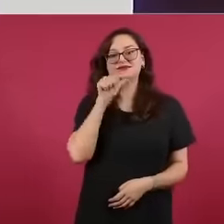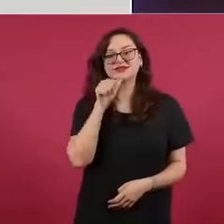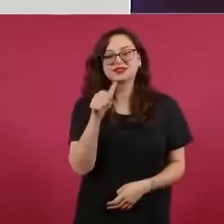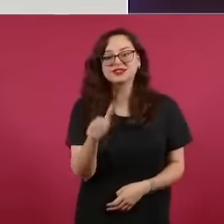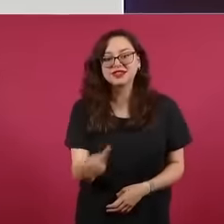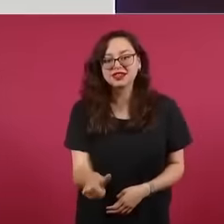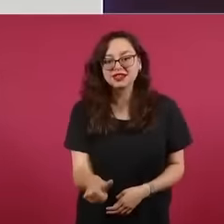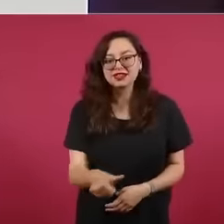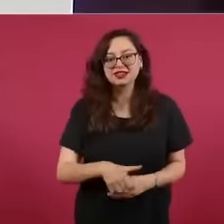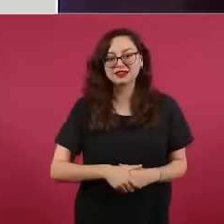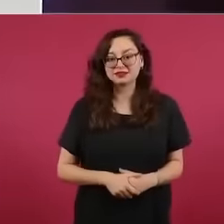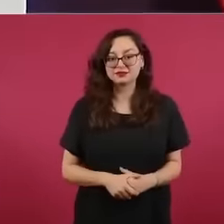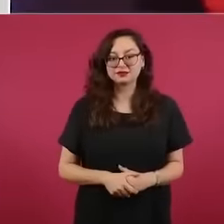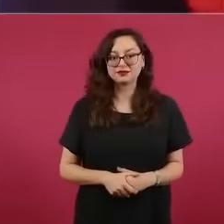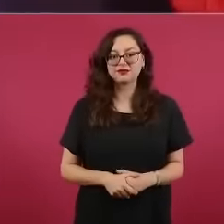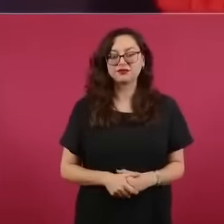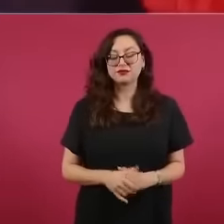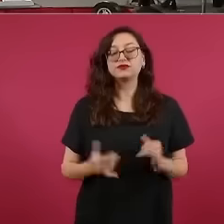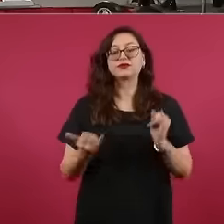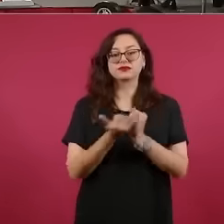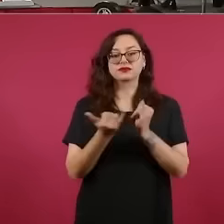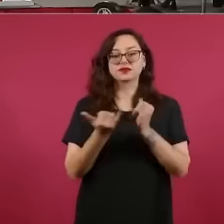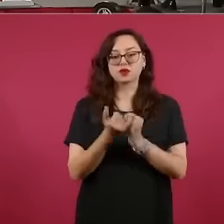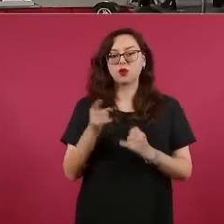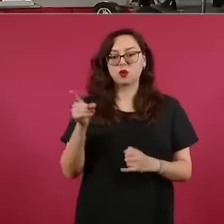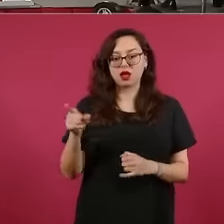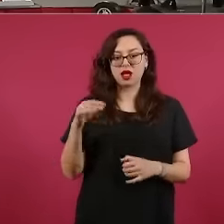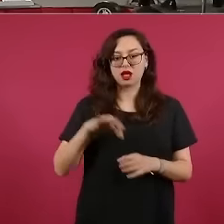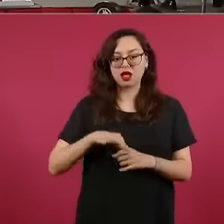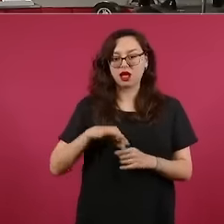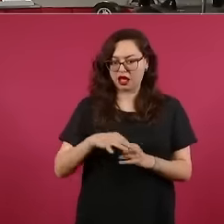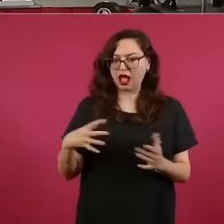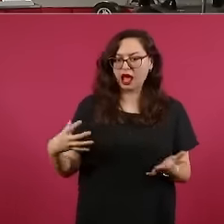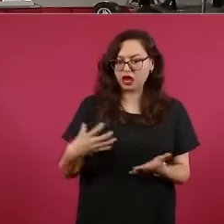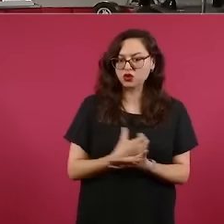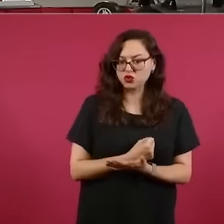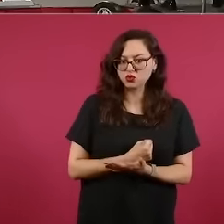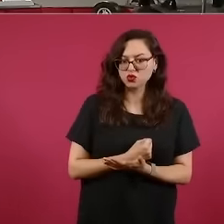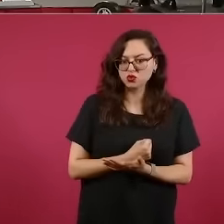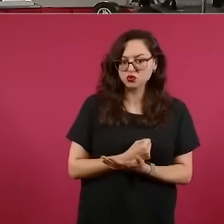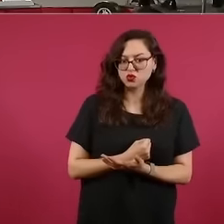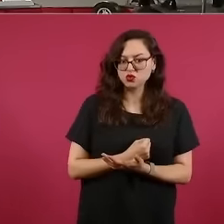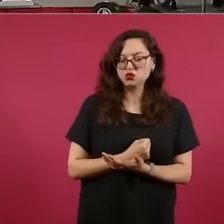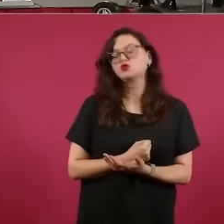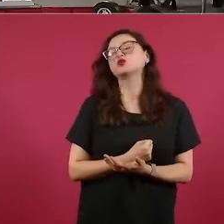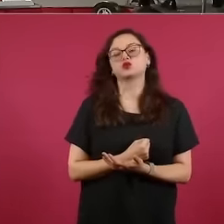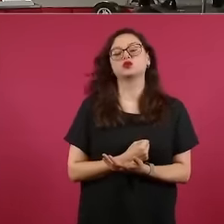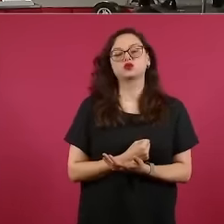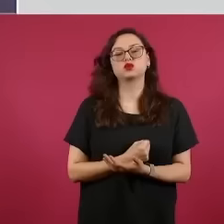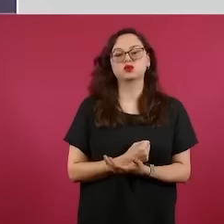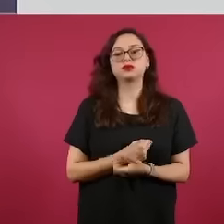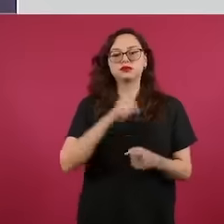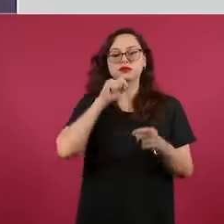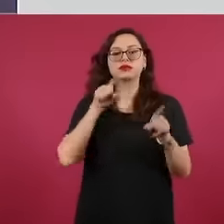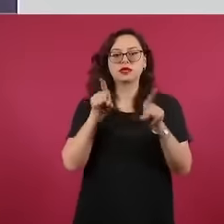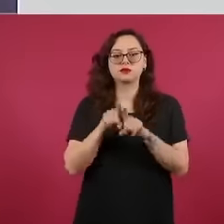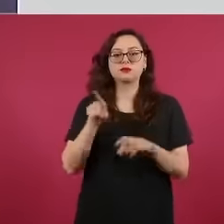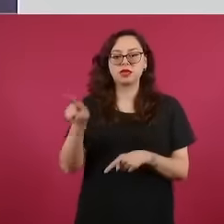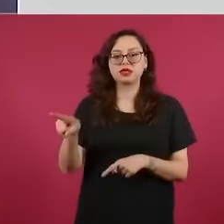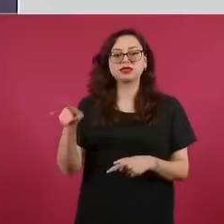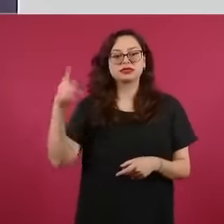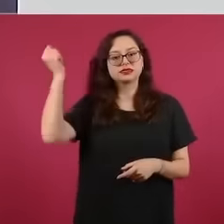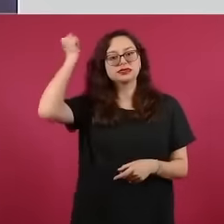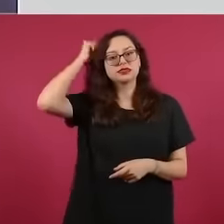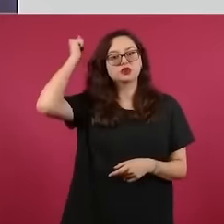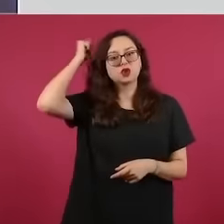Creo que esta es la maestra, Ella ganó también de mayoría, ¿no? No. Sí, ¿verdad? Ella ganó de mayoría en Texcoco.